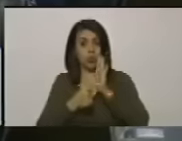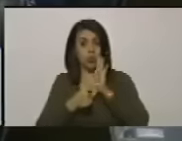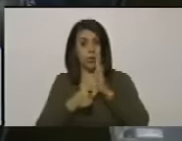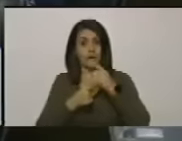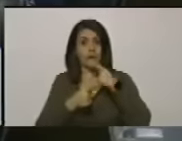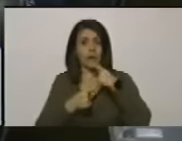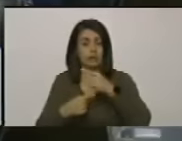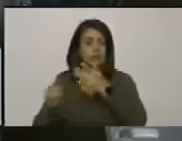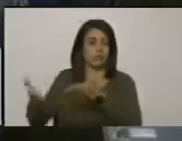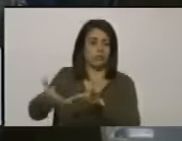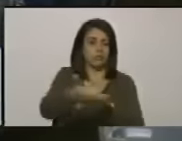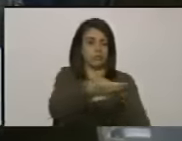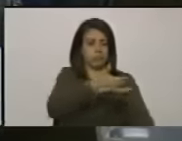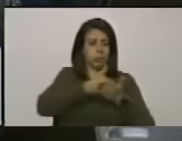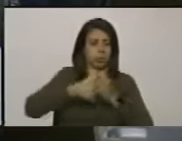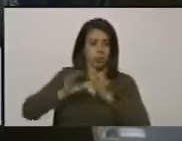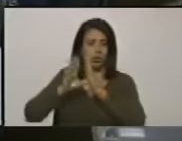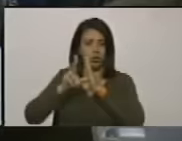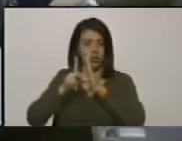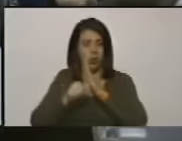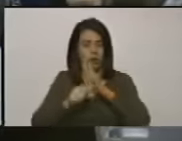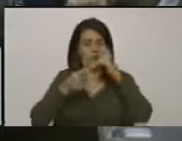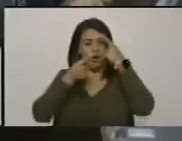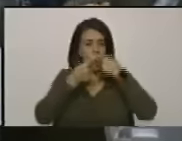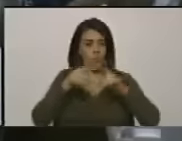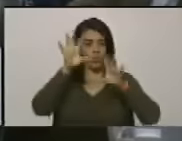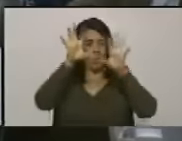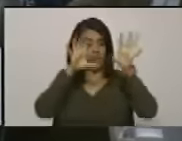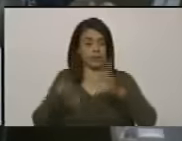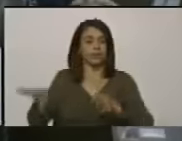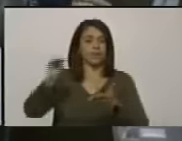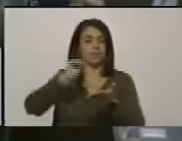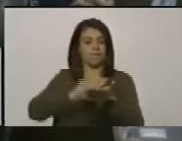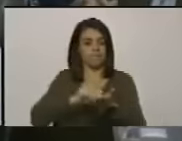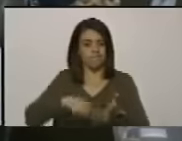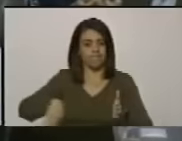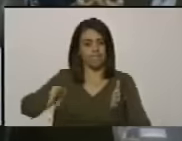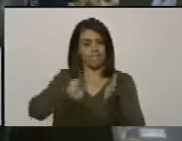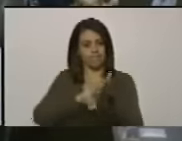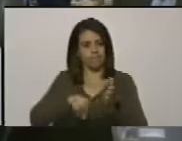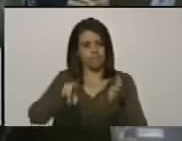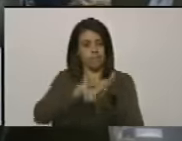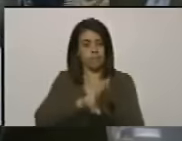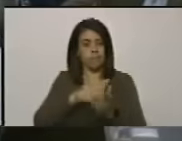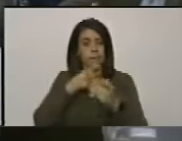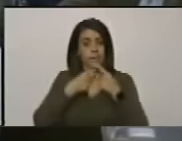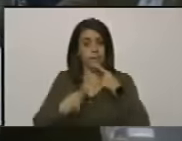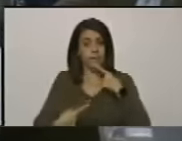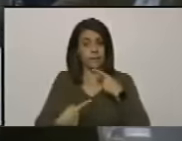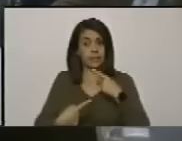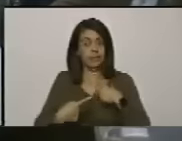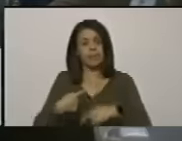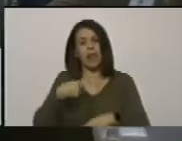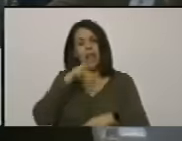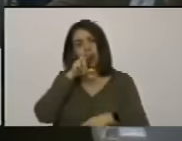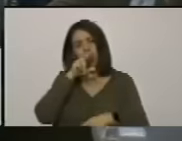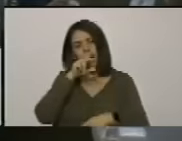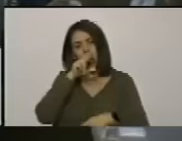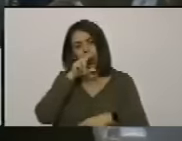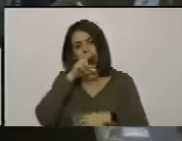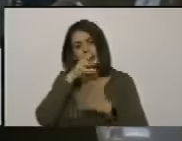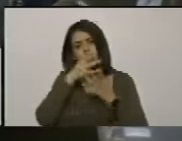los bienes de la nación en el extranjero y lo hemos repetido hasta el cansancio se nos va a secar la lengua